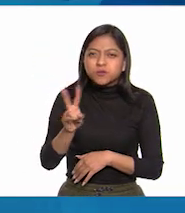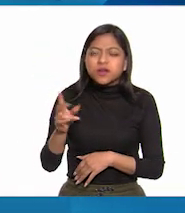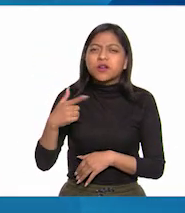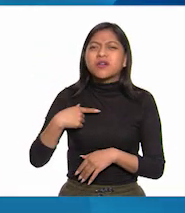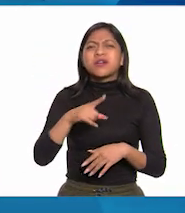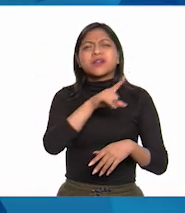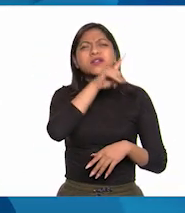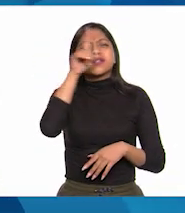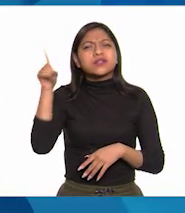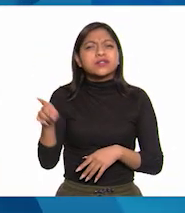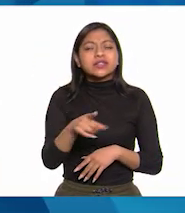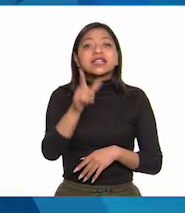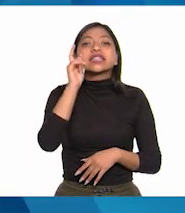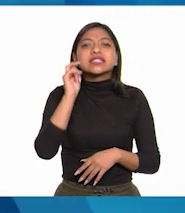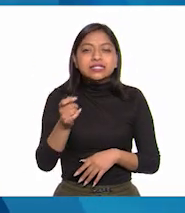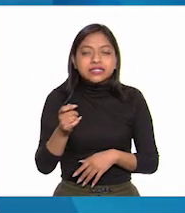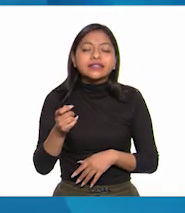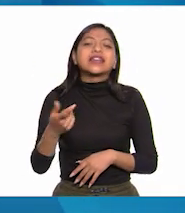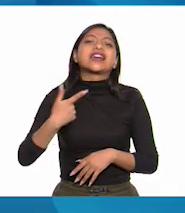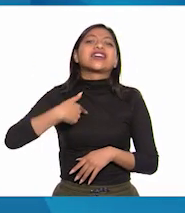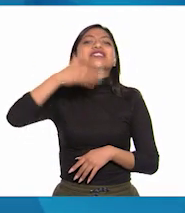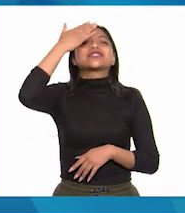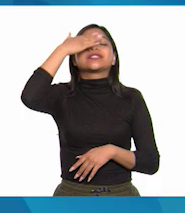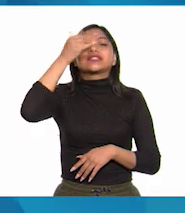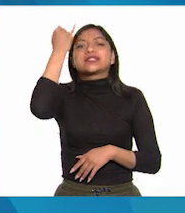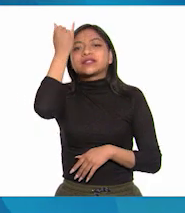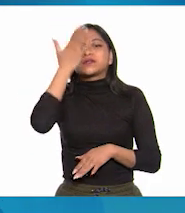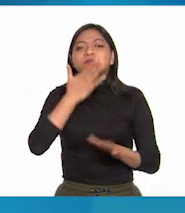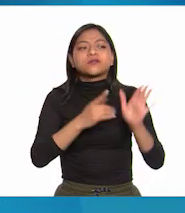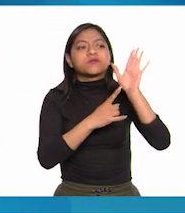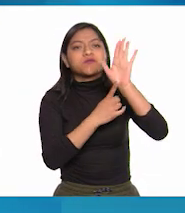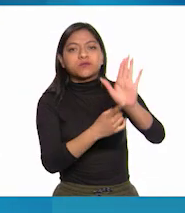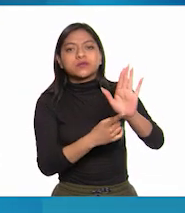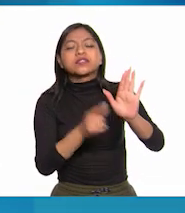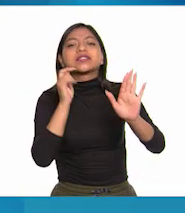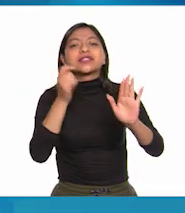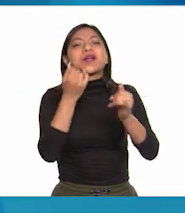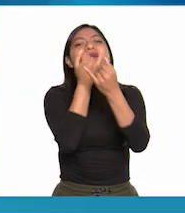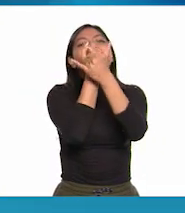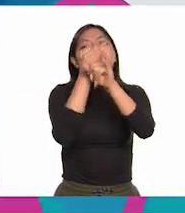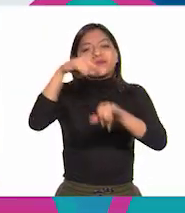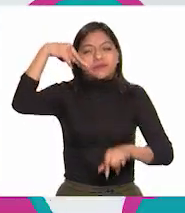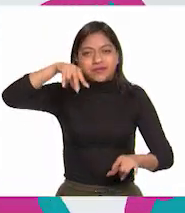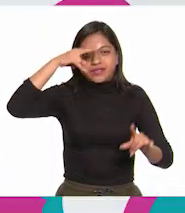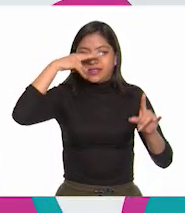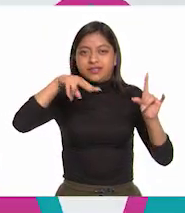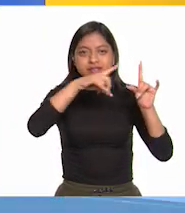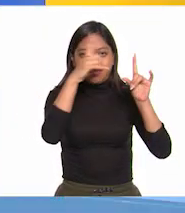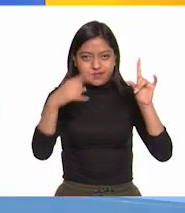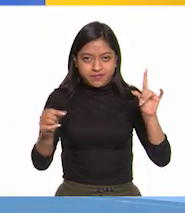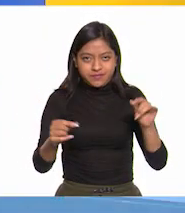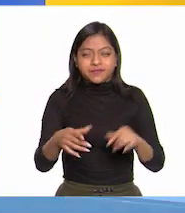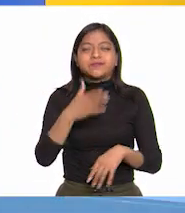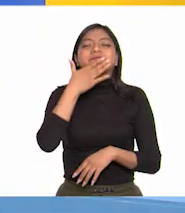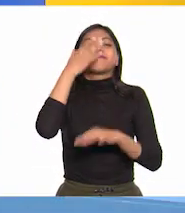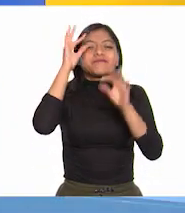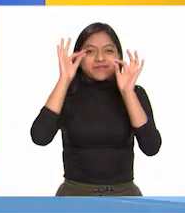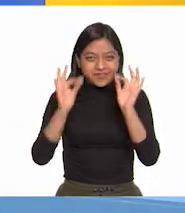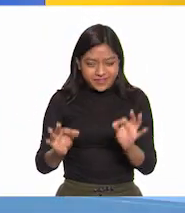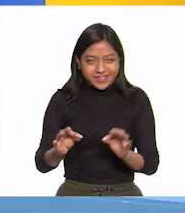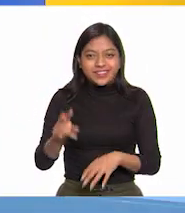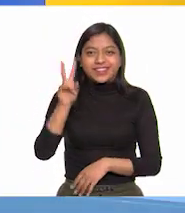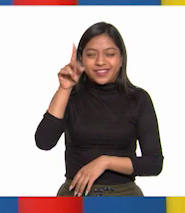describir, estoy segura de que es una imagen que hace referencia a la independencia de nuestro país. Muy bien Jenny,